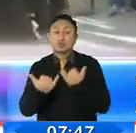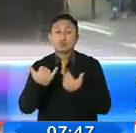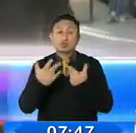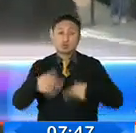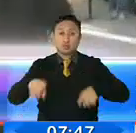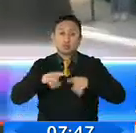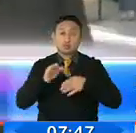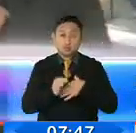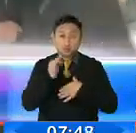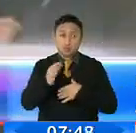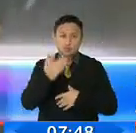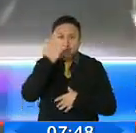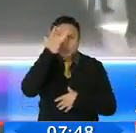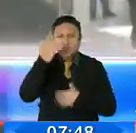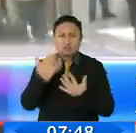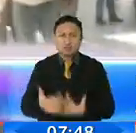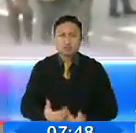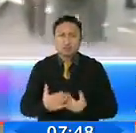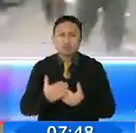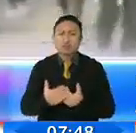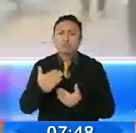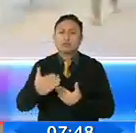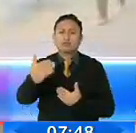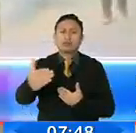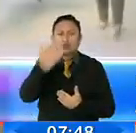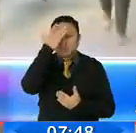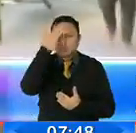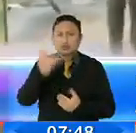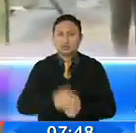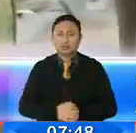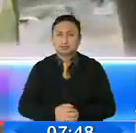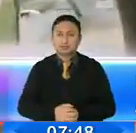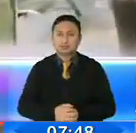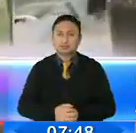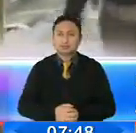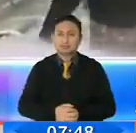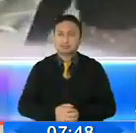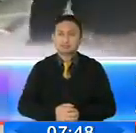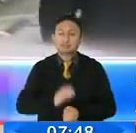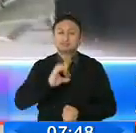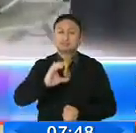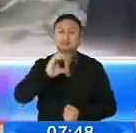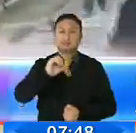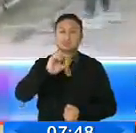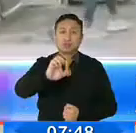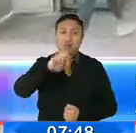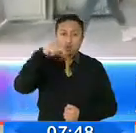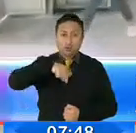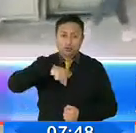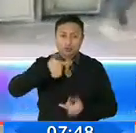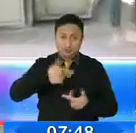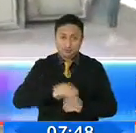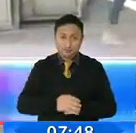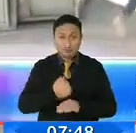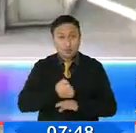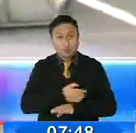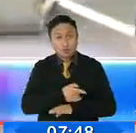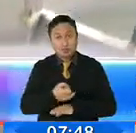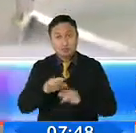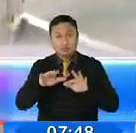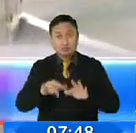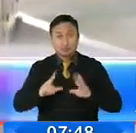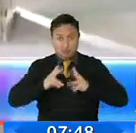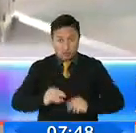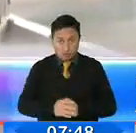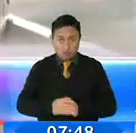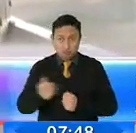contagio. qué esperar todavía la decisión del COE Metropolitano? Sí, el COE Metropolitano acogiendo una recomendación de la Secretaría